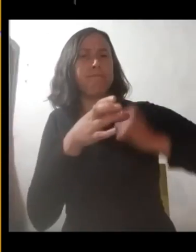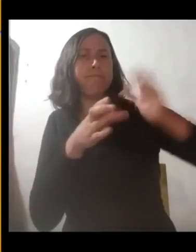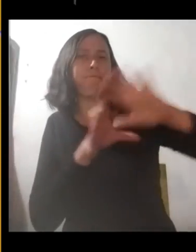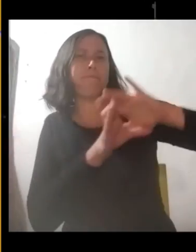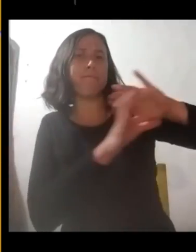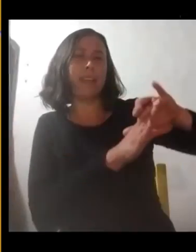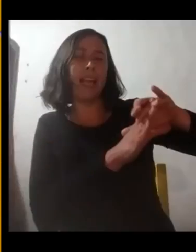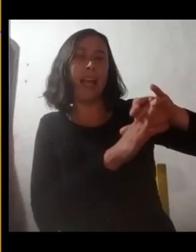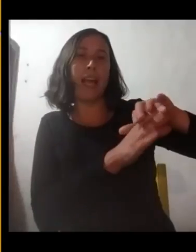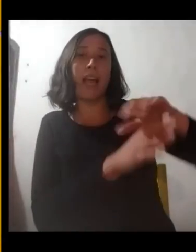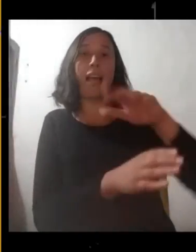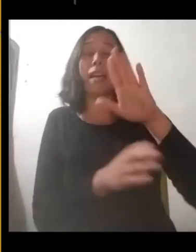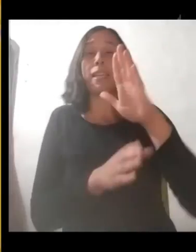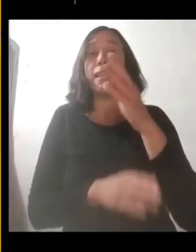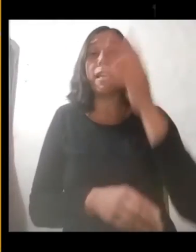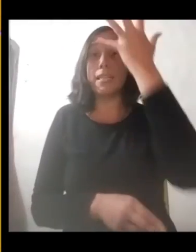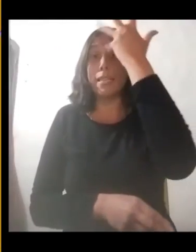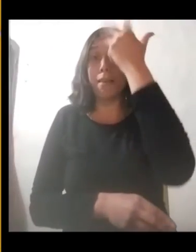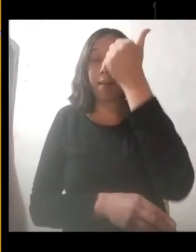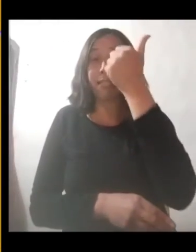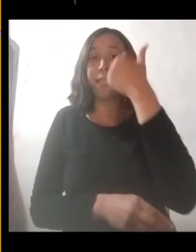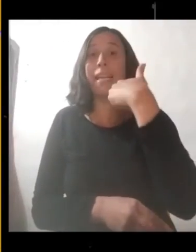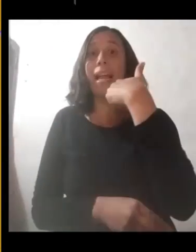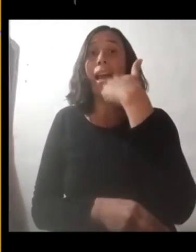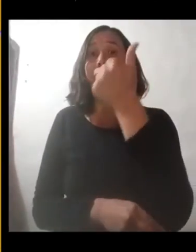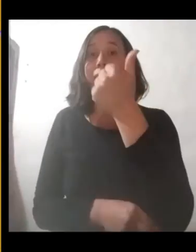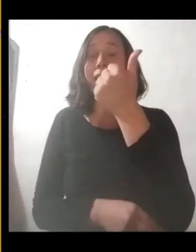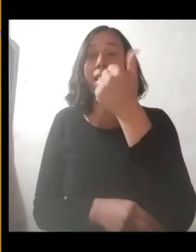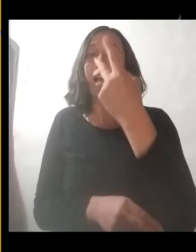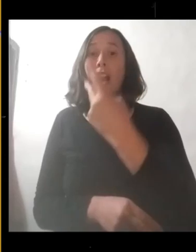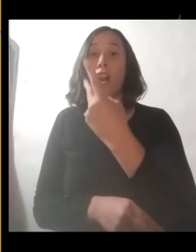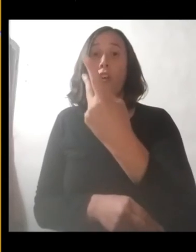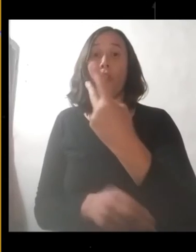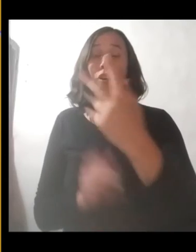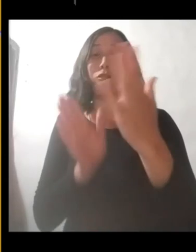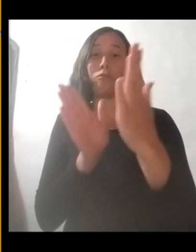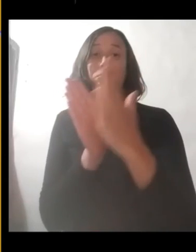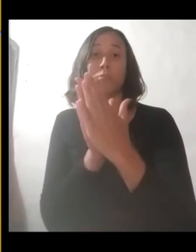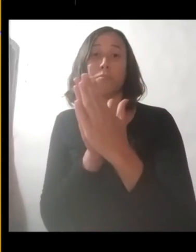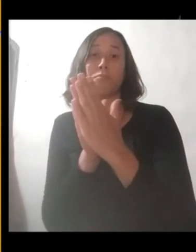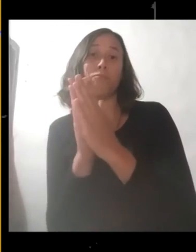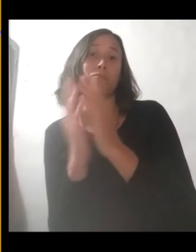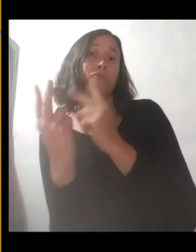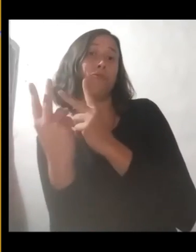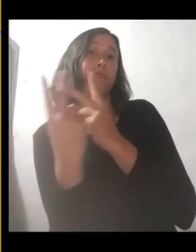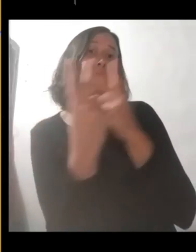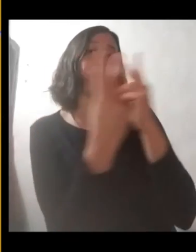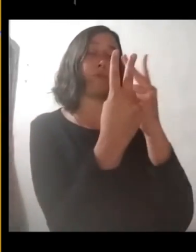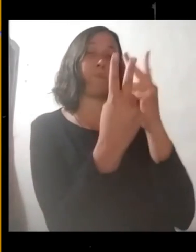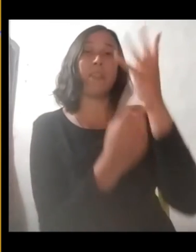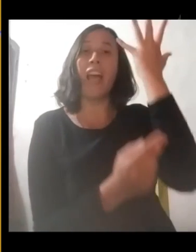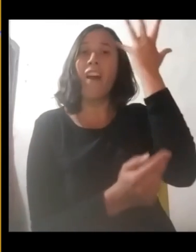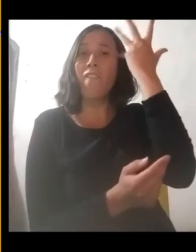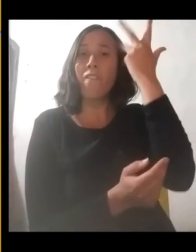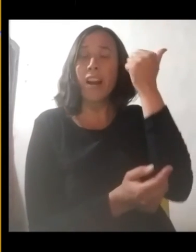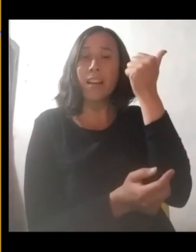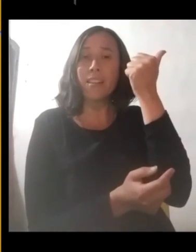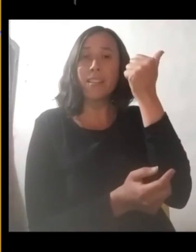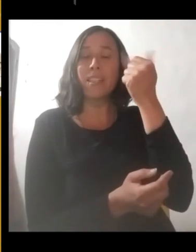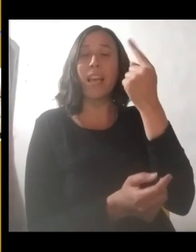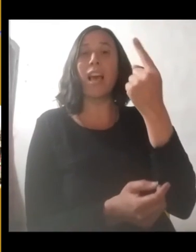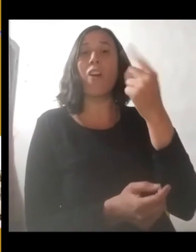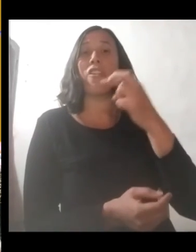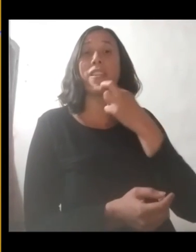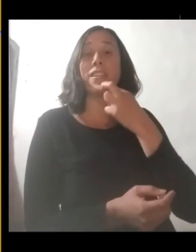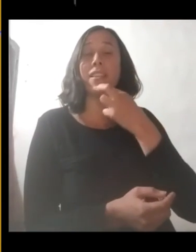vivir a Francia. Donde, a los 72 años de edad, un 17 de agosto de 1850,